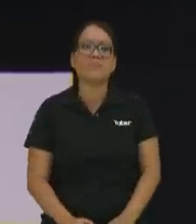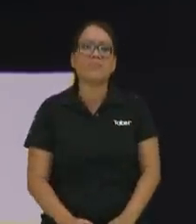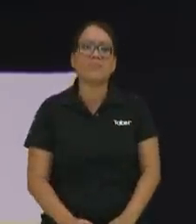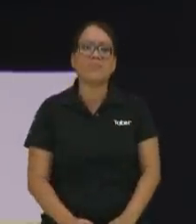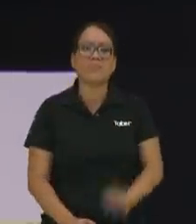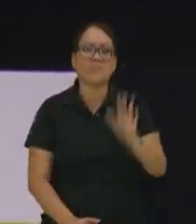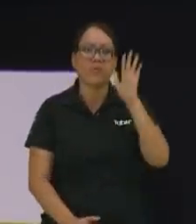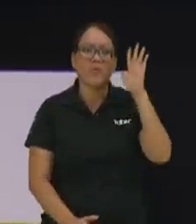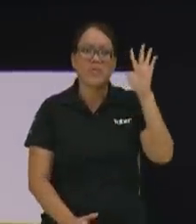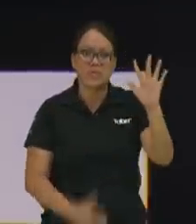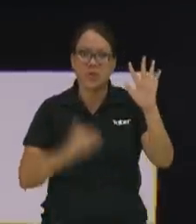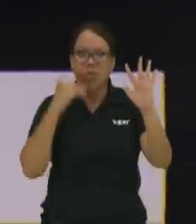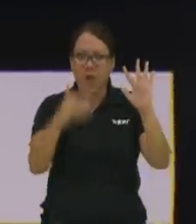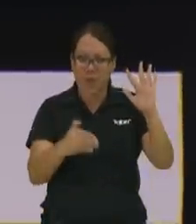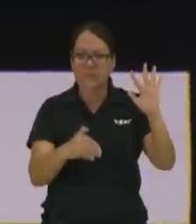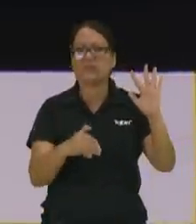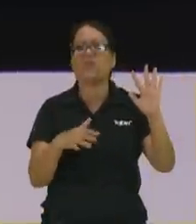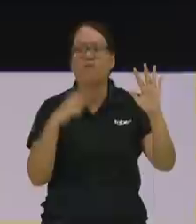cinco años socado